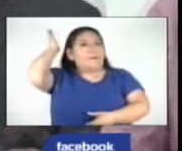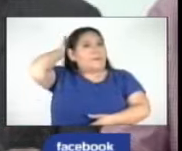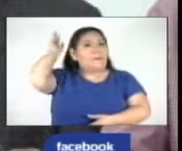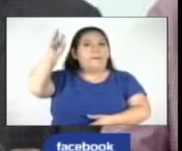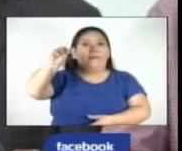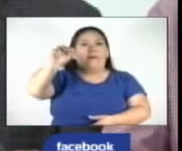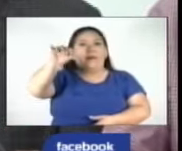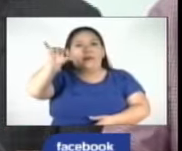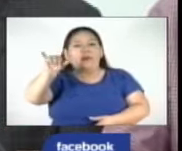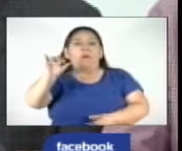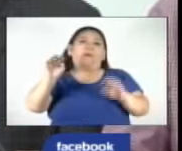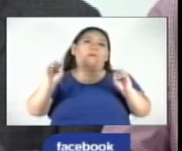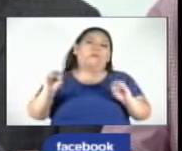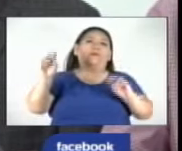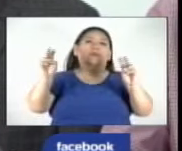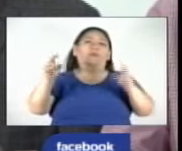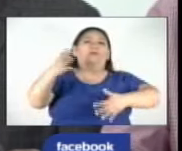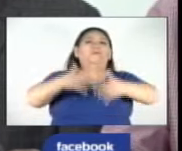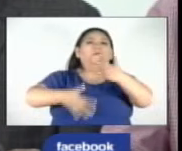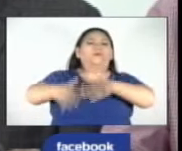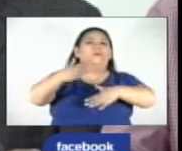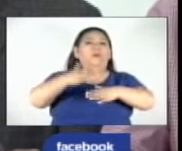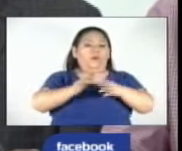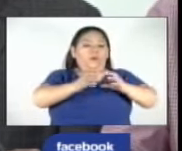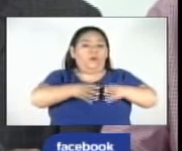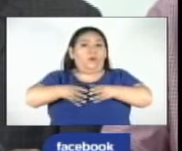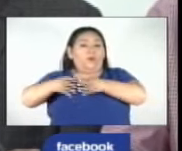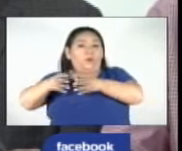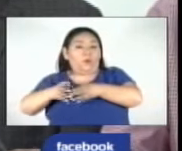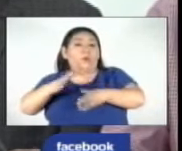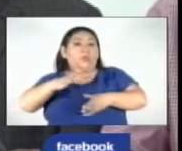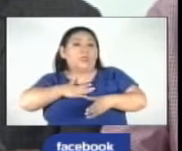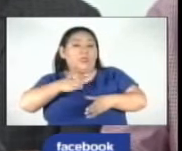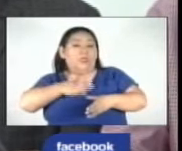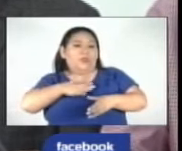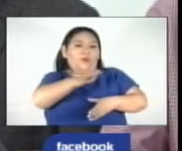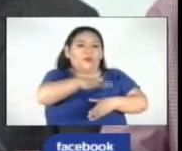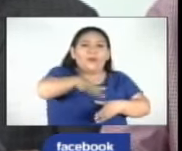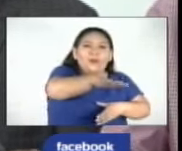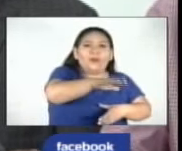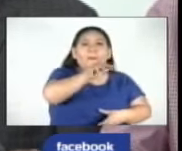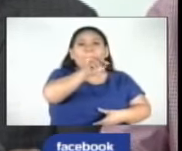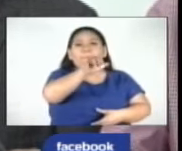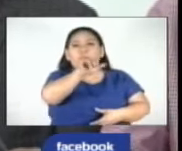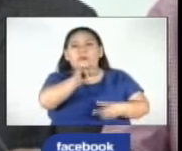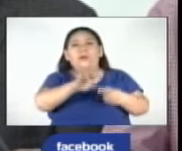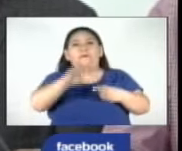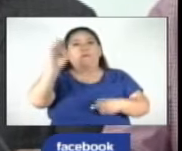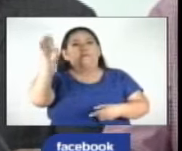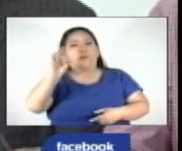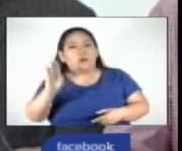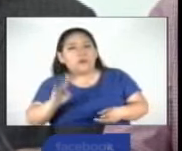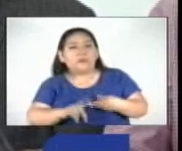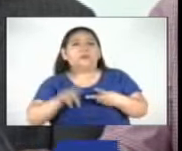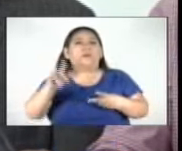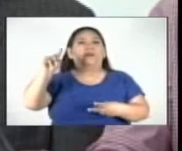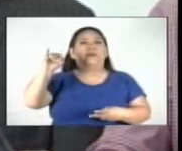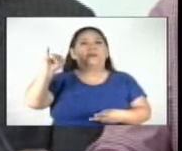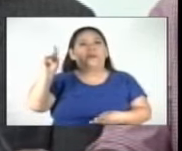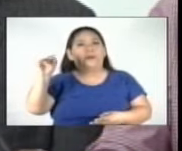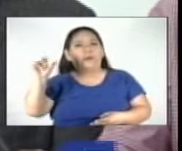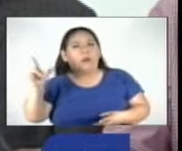pacífica. Se trata de turoperadores que mueven entre la selva maya de Belice, el Tikal,